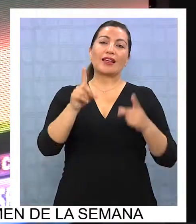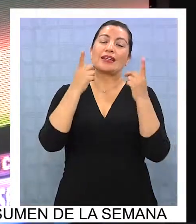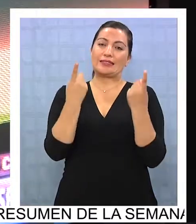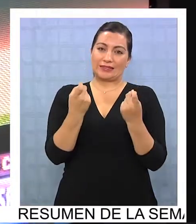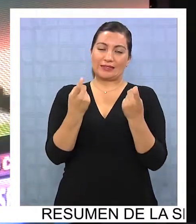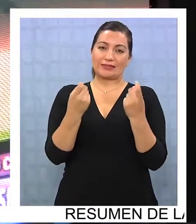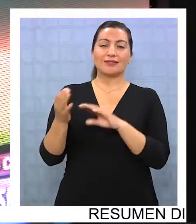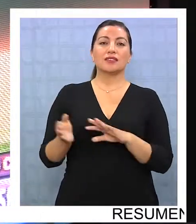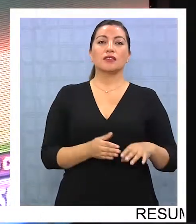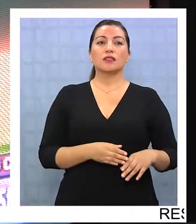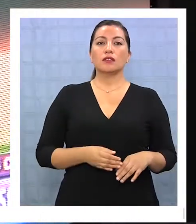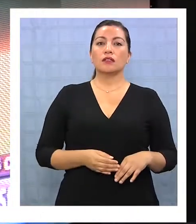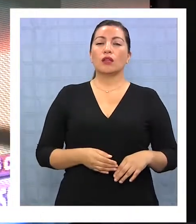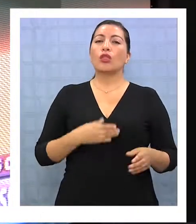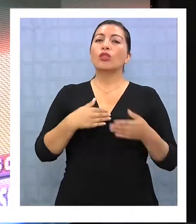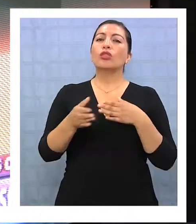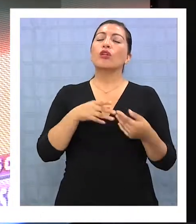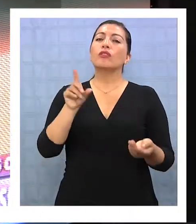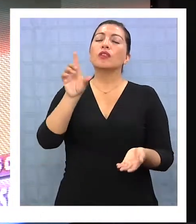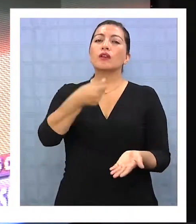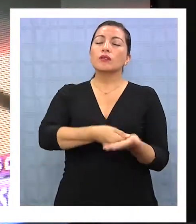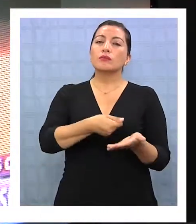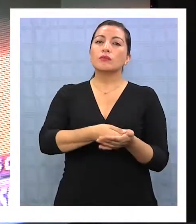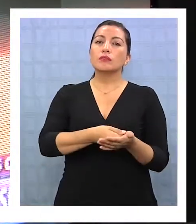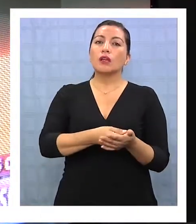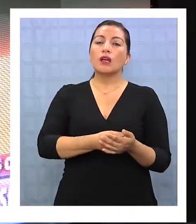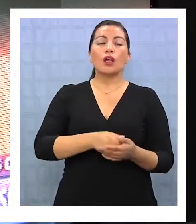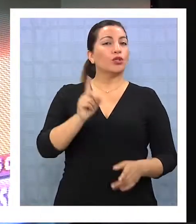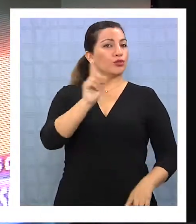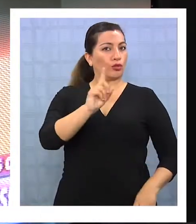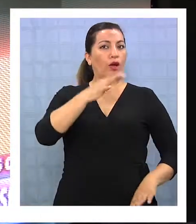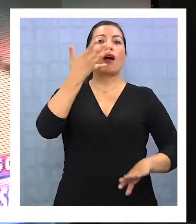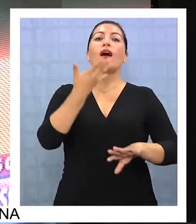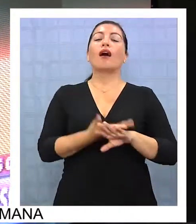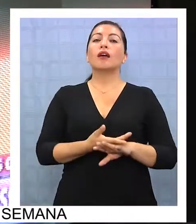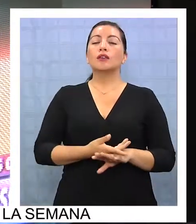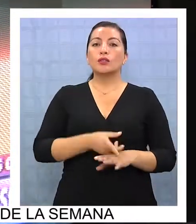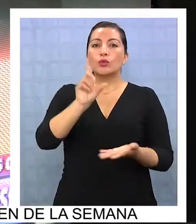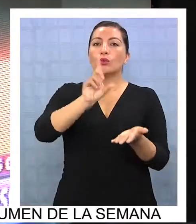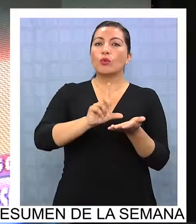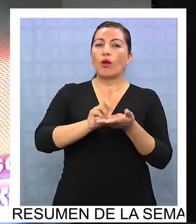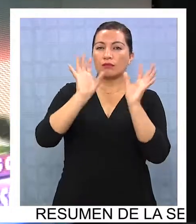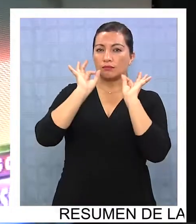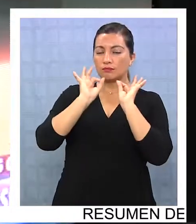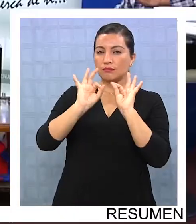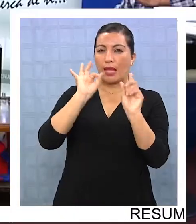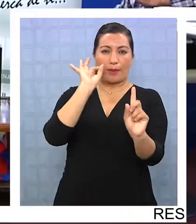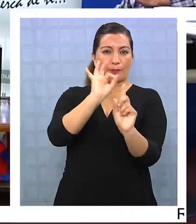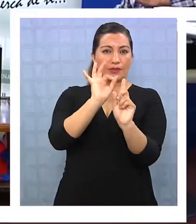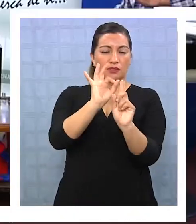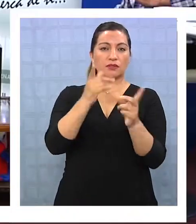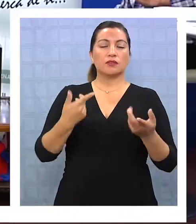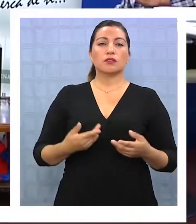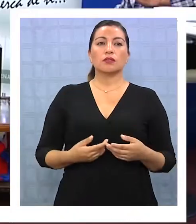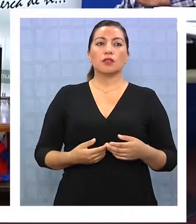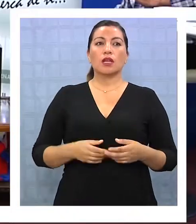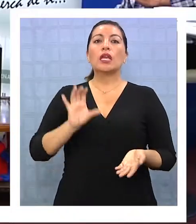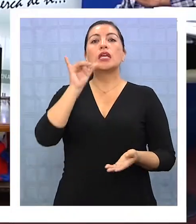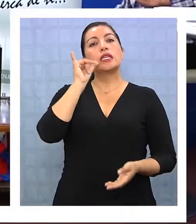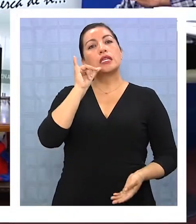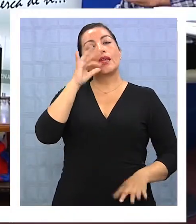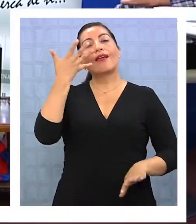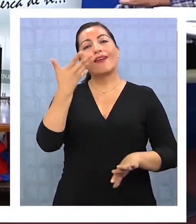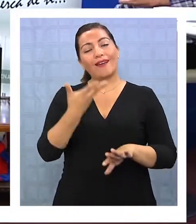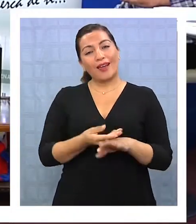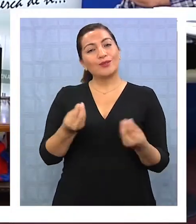que debe tener. Ahí tú se encuentras en cualquier tienda, me imagino. hay tiendas especializadas. Hay tiendas especializadas. de... Sí. De Kinequica